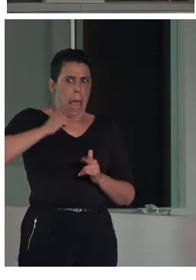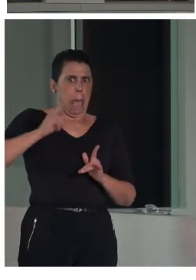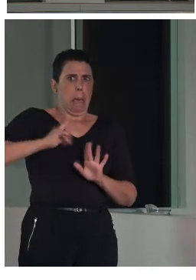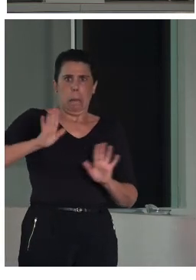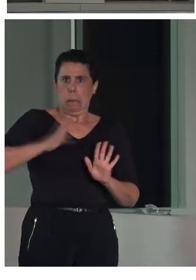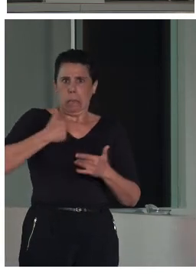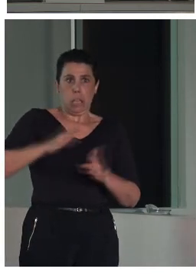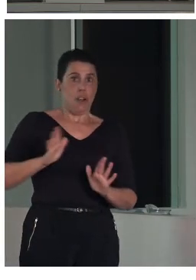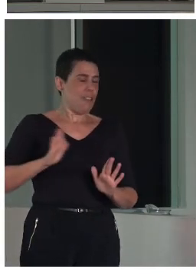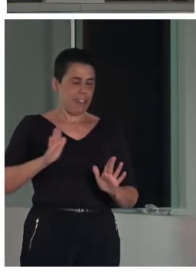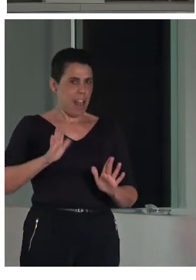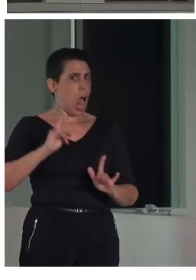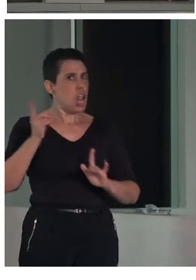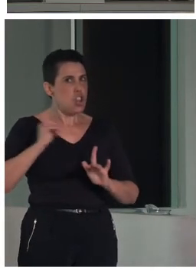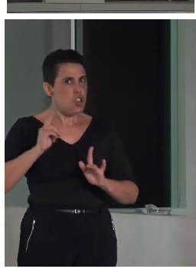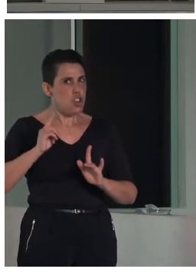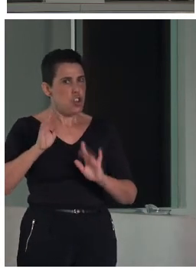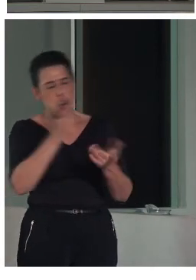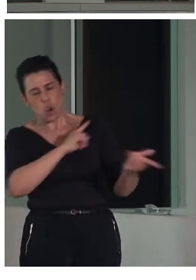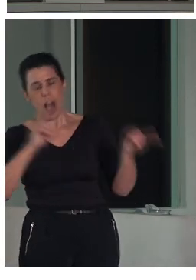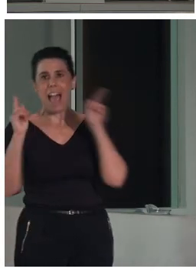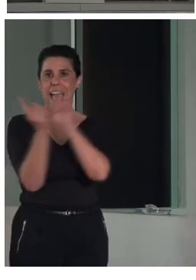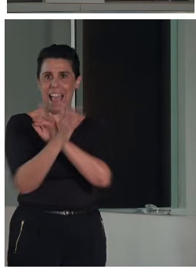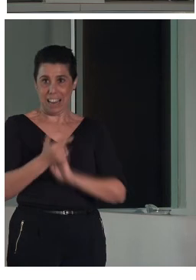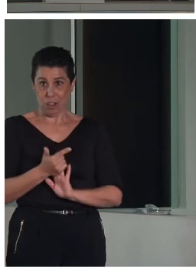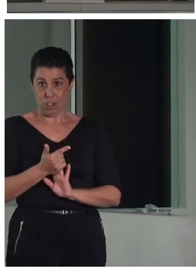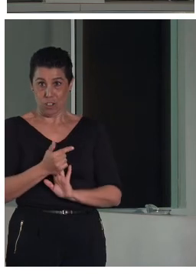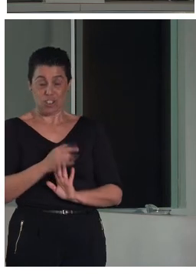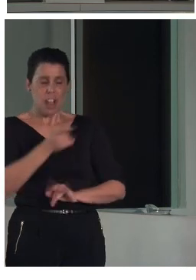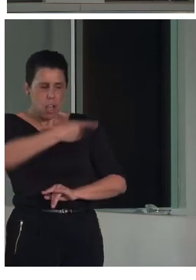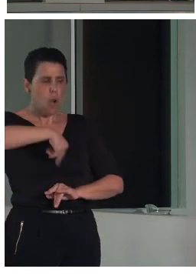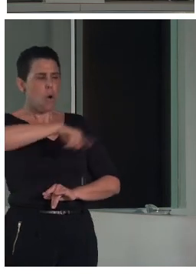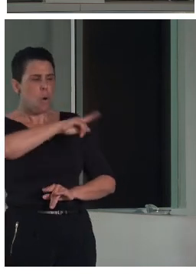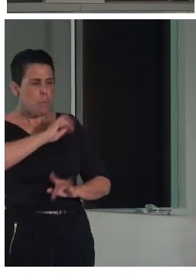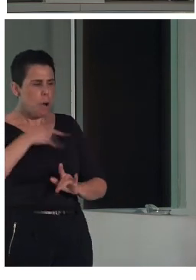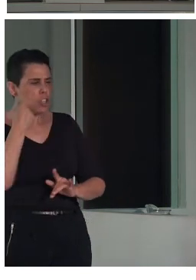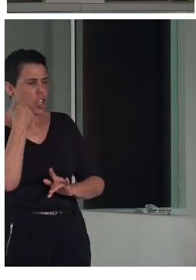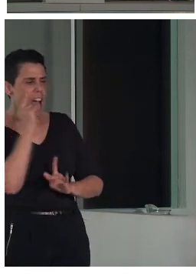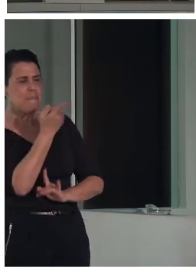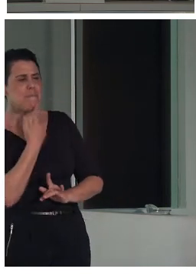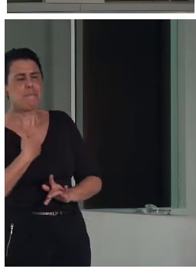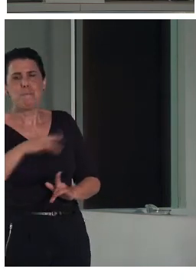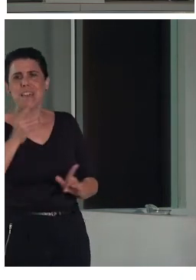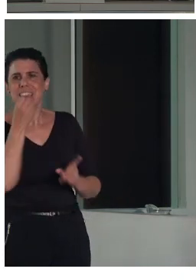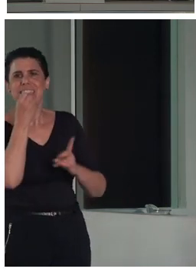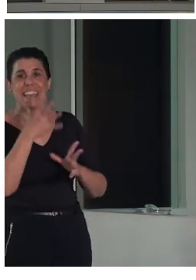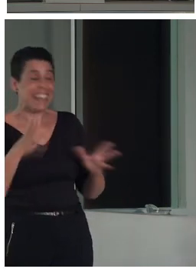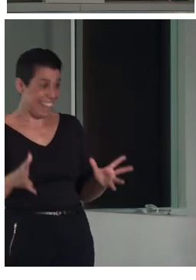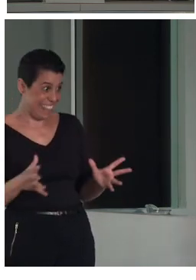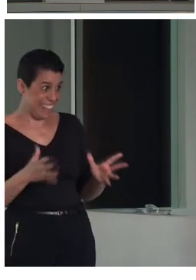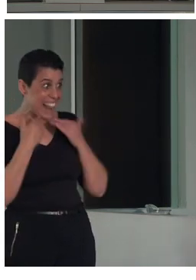vuelta porque es efectivamente al revés son ellas estas personas las que nos permiten generar productos